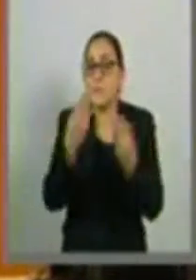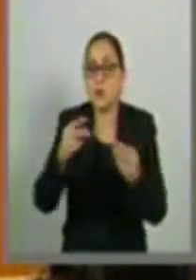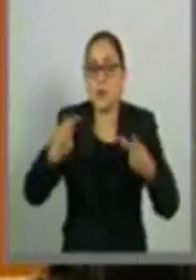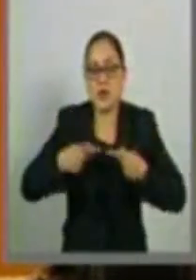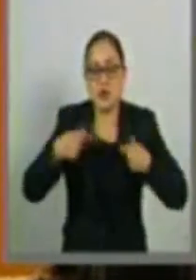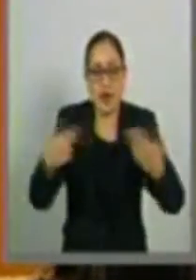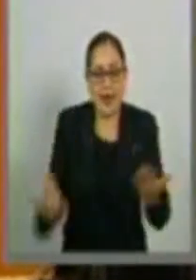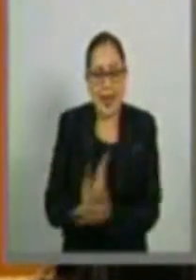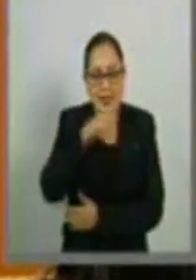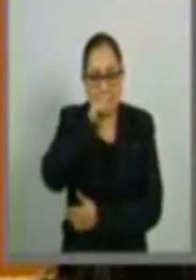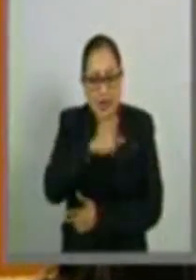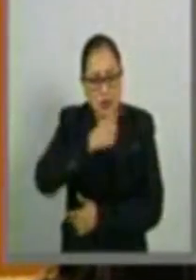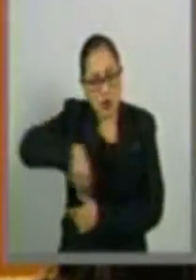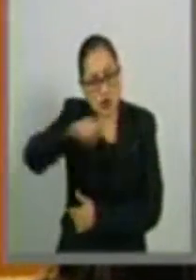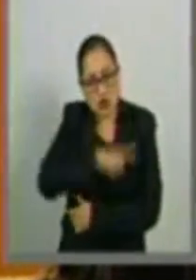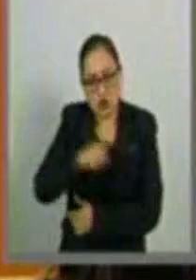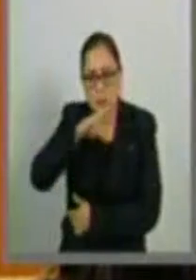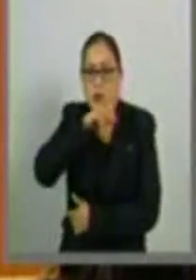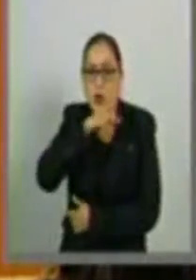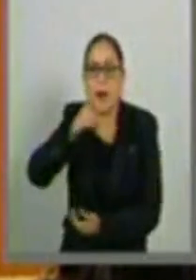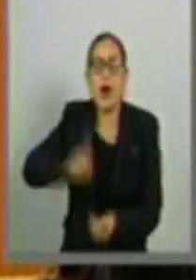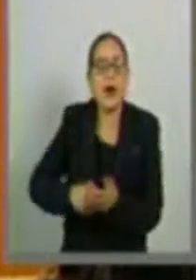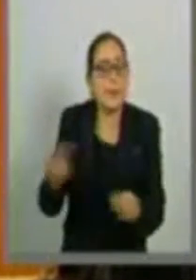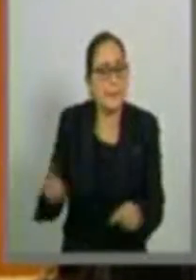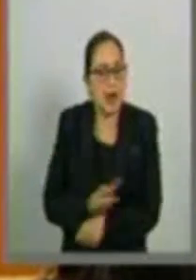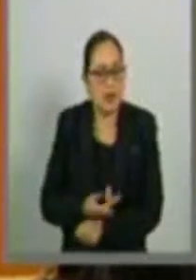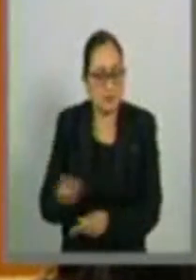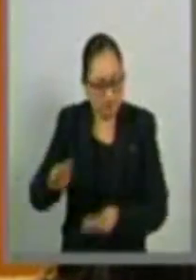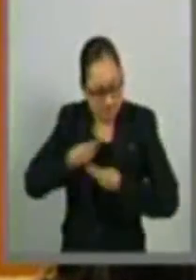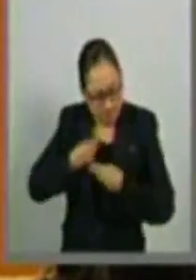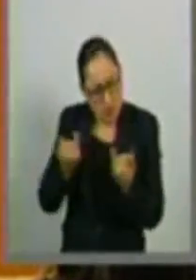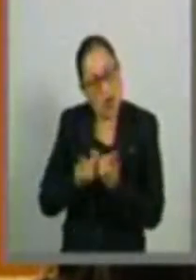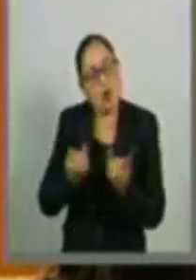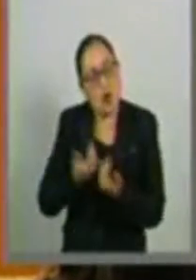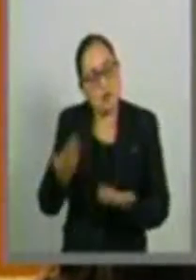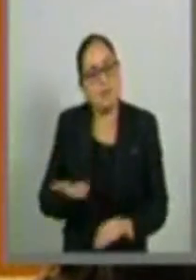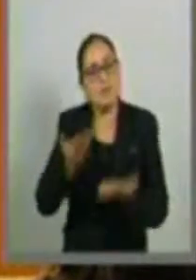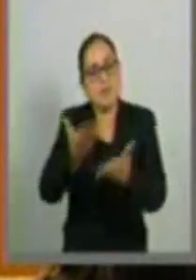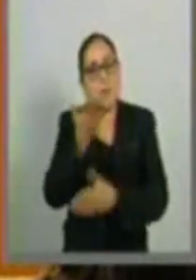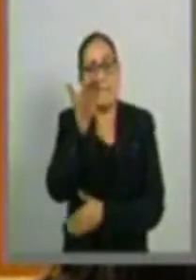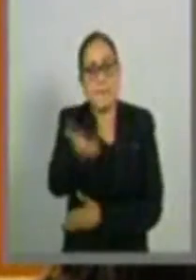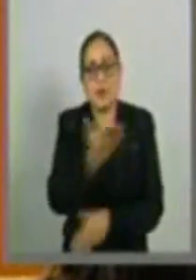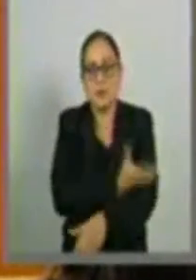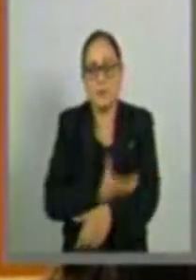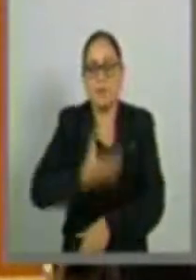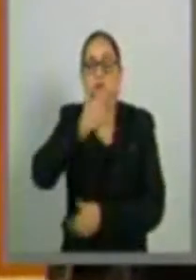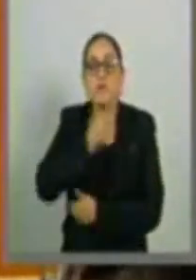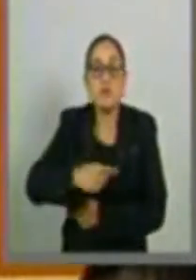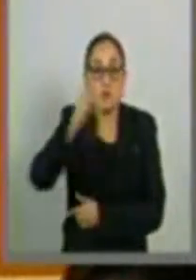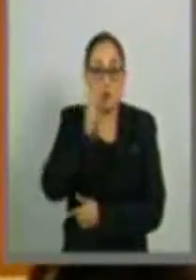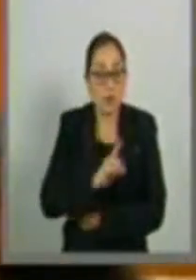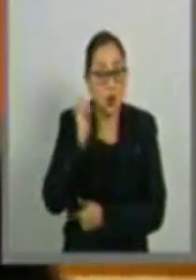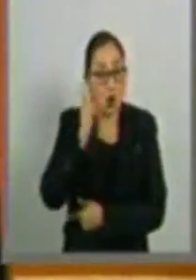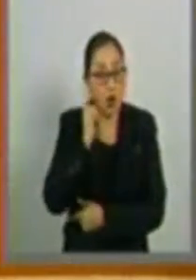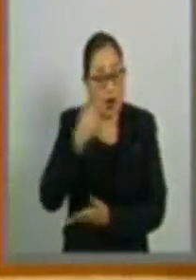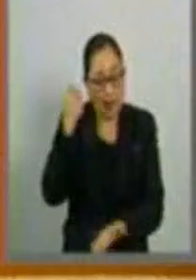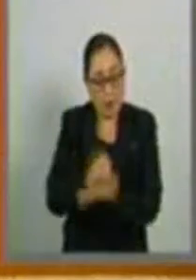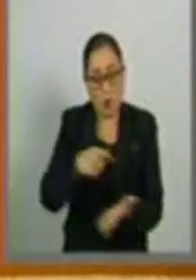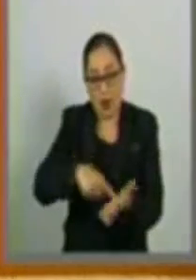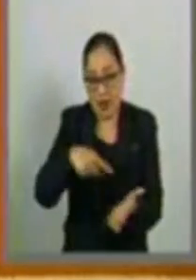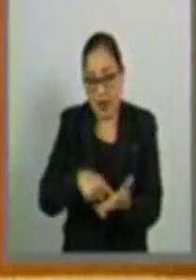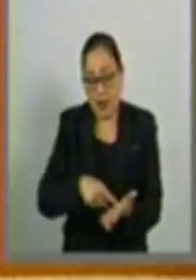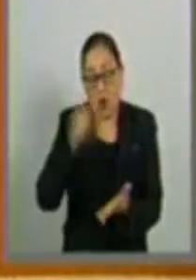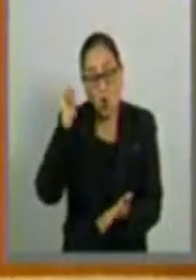estamos preocupados por lo que pasó hago mía esta preocupación y les pido compañeras y compañeros que aprobemos este punto de acuerdo